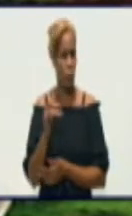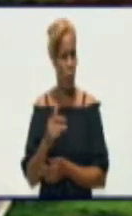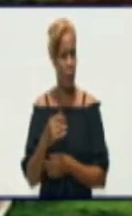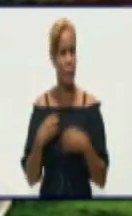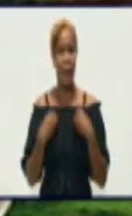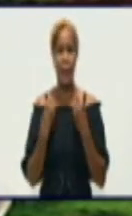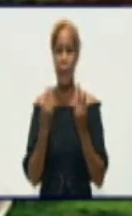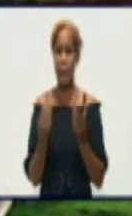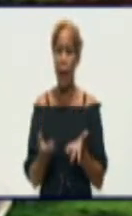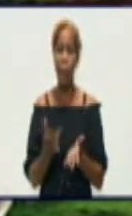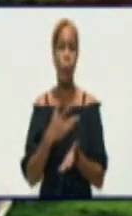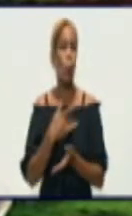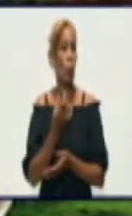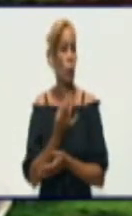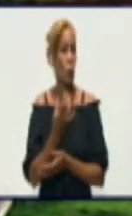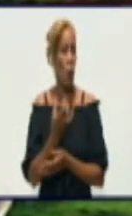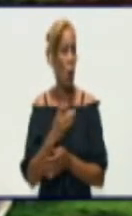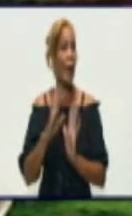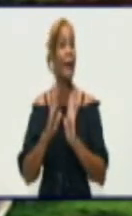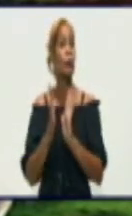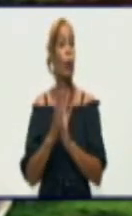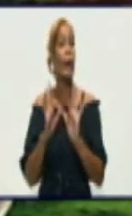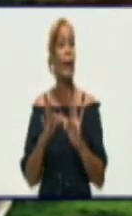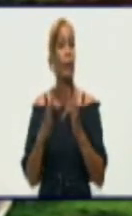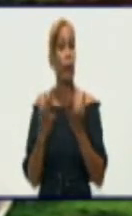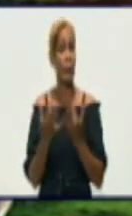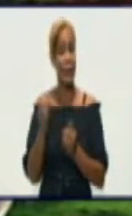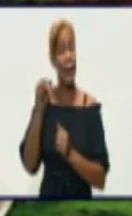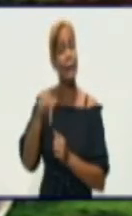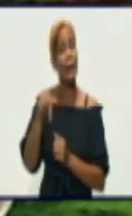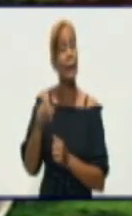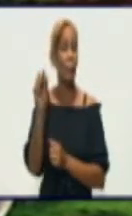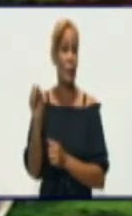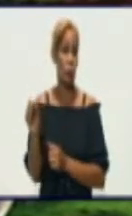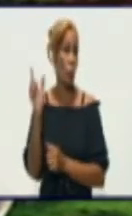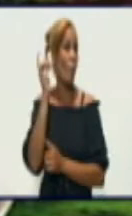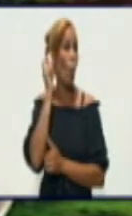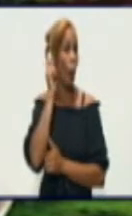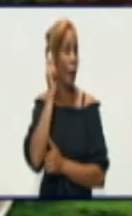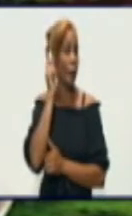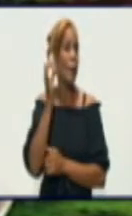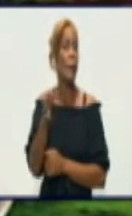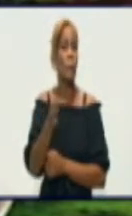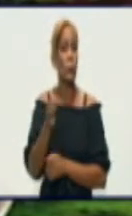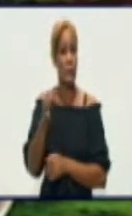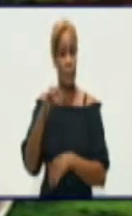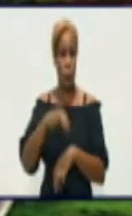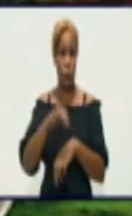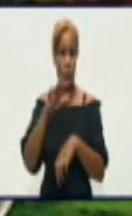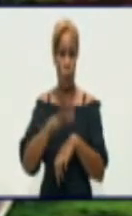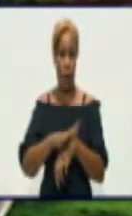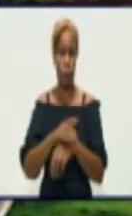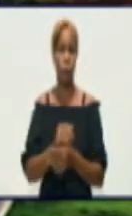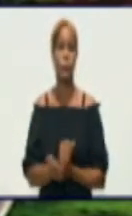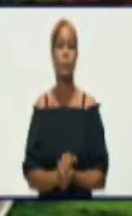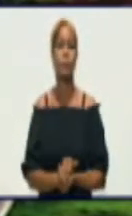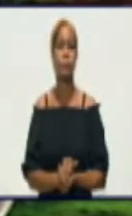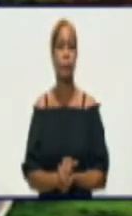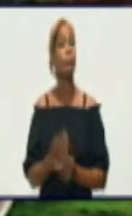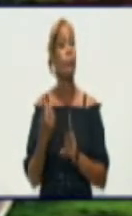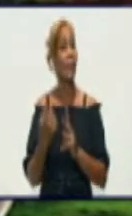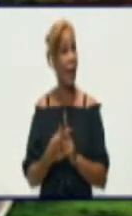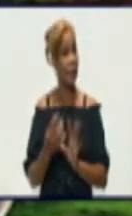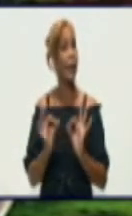mensaje de condolencia a la familia de esta persona en el municipio de Río Cauto. Hay que